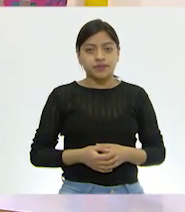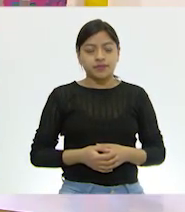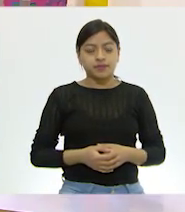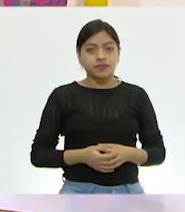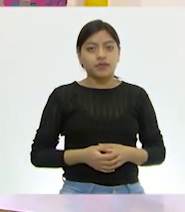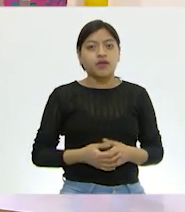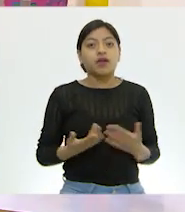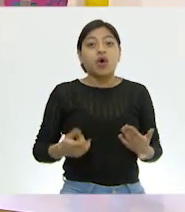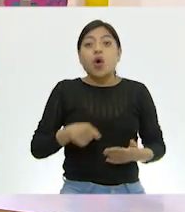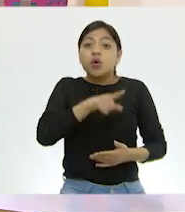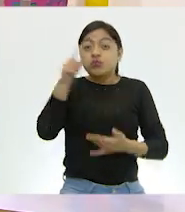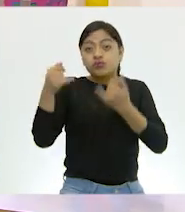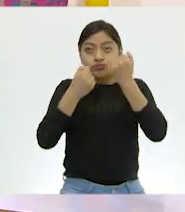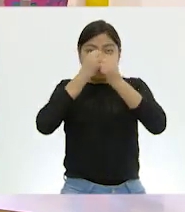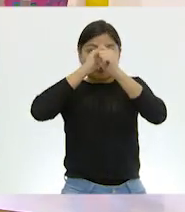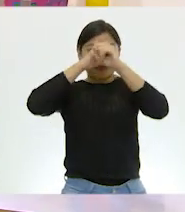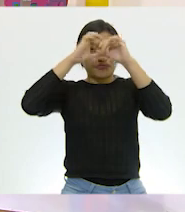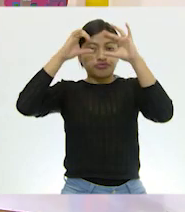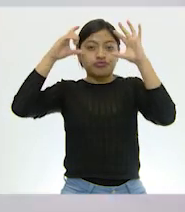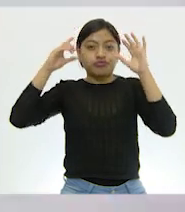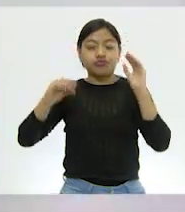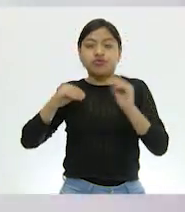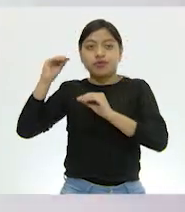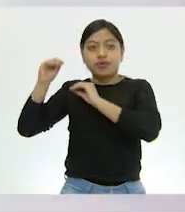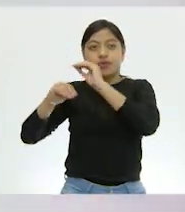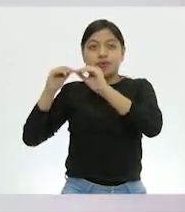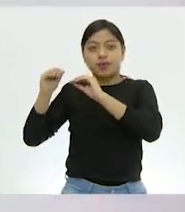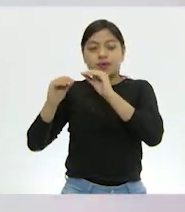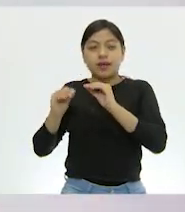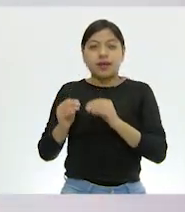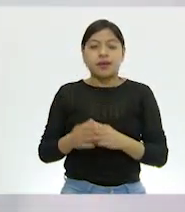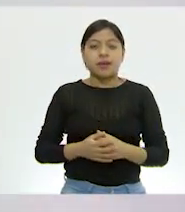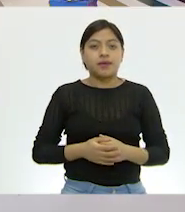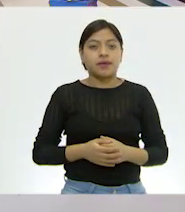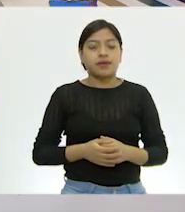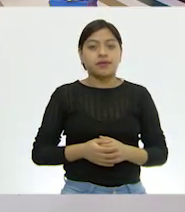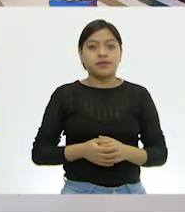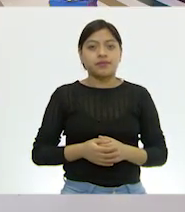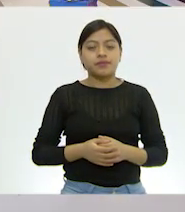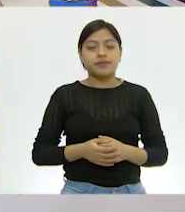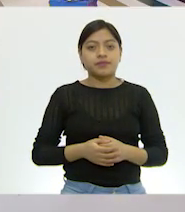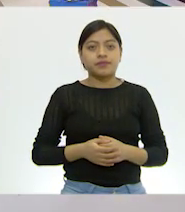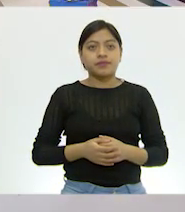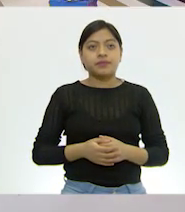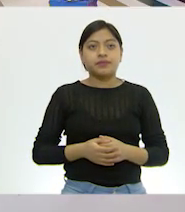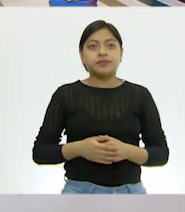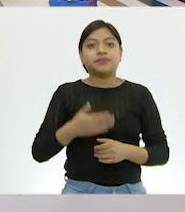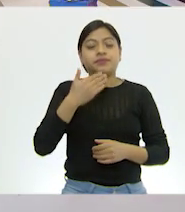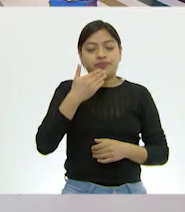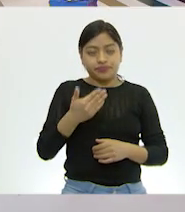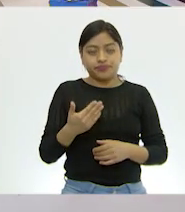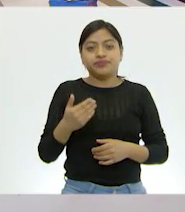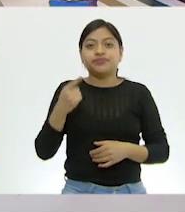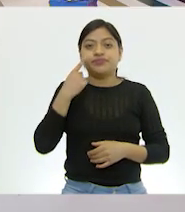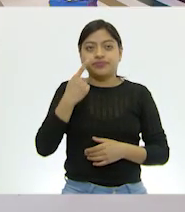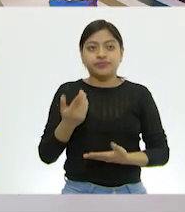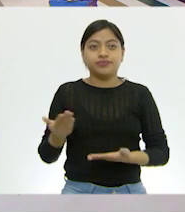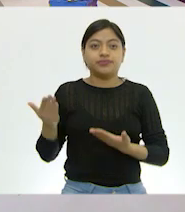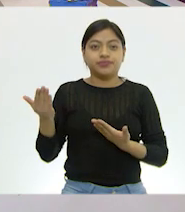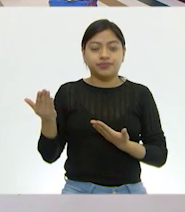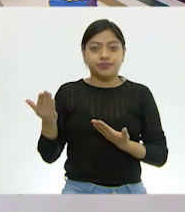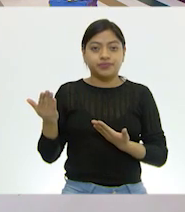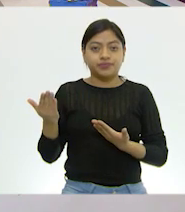Nosotros con mucha imaginación podemos ponerle todos los detalles, Ruth. Muy bien, muy bien, muy bien. Ok, entonces digamos que estas son como